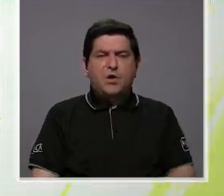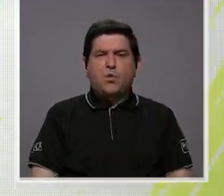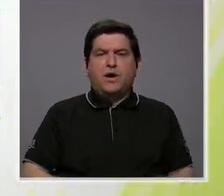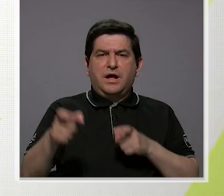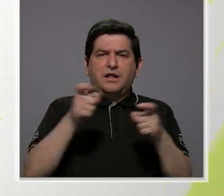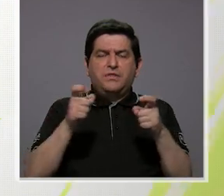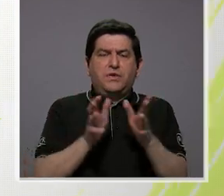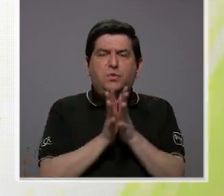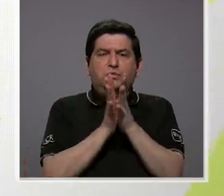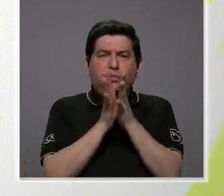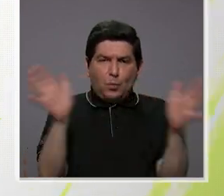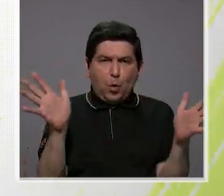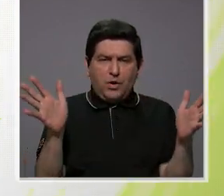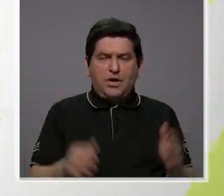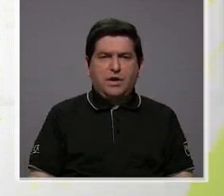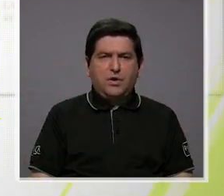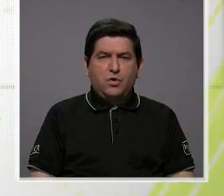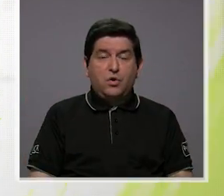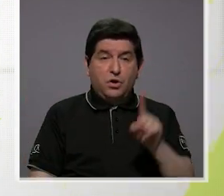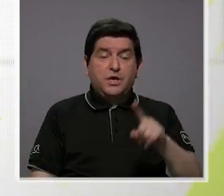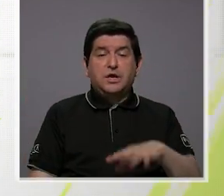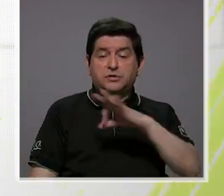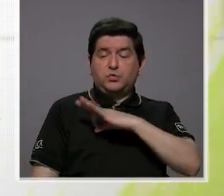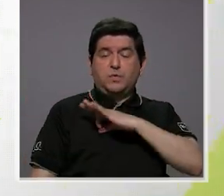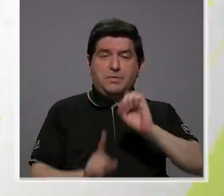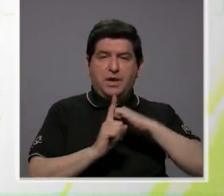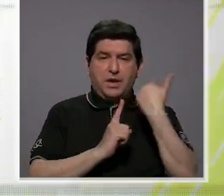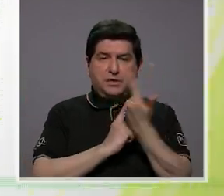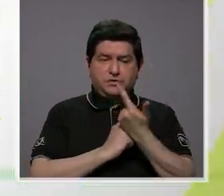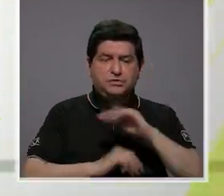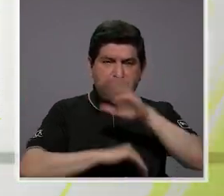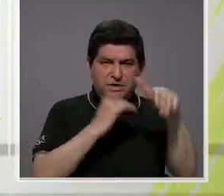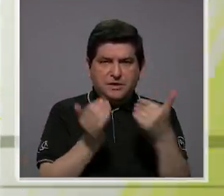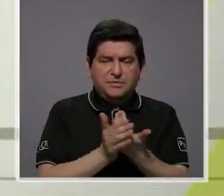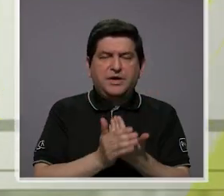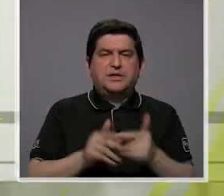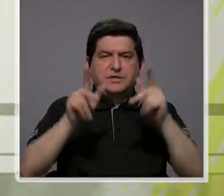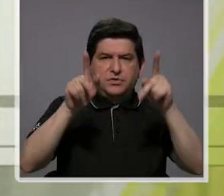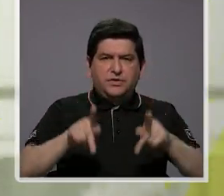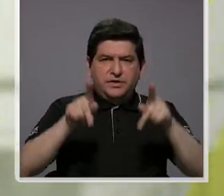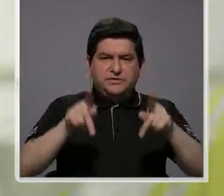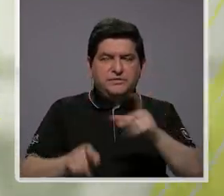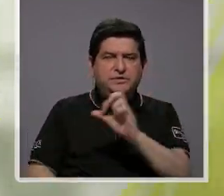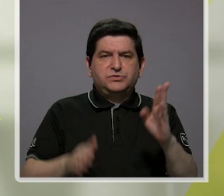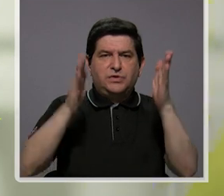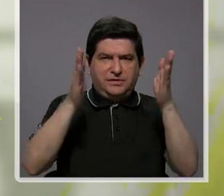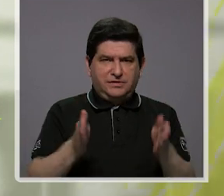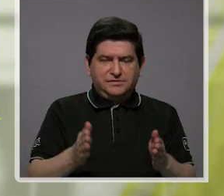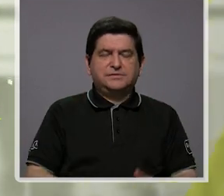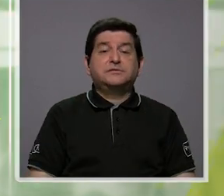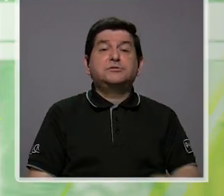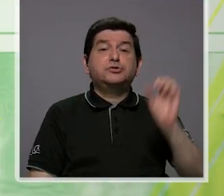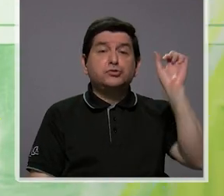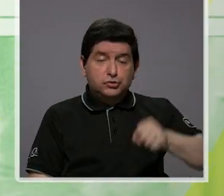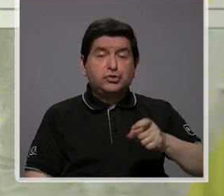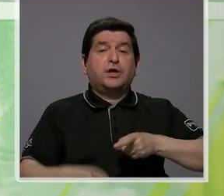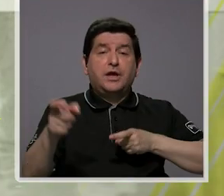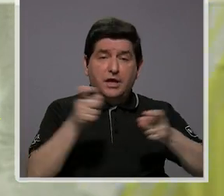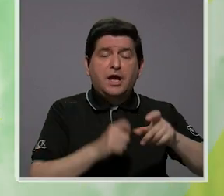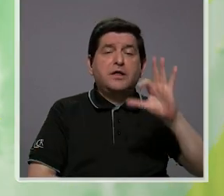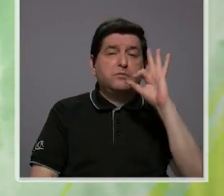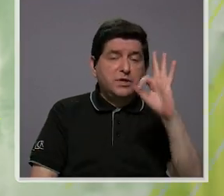y que además es un bien social, el agua para todos los costarricenses. Sí, debe